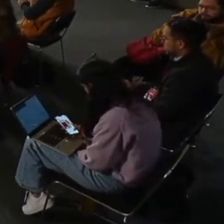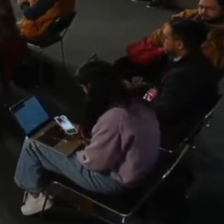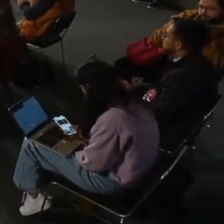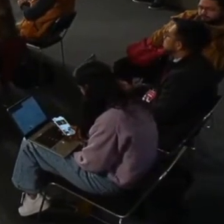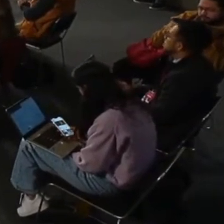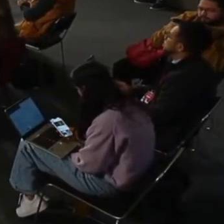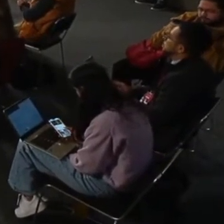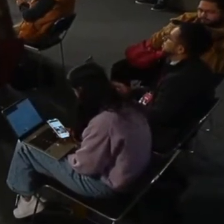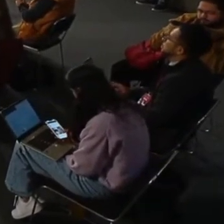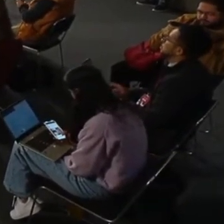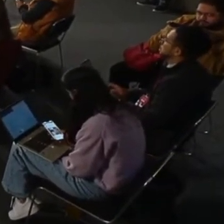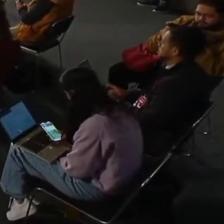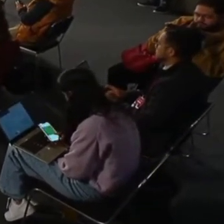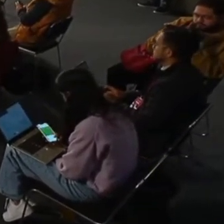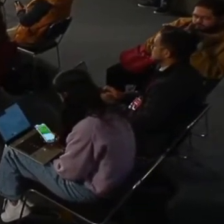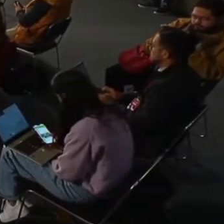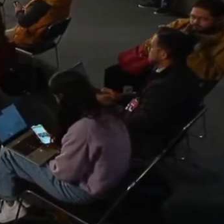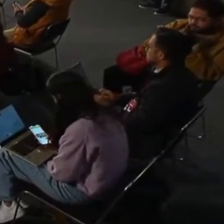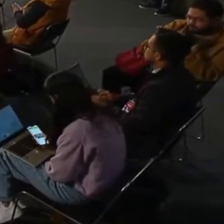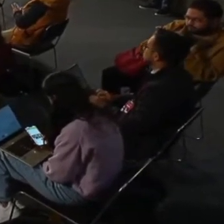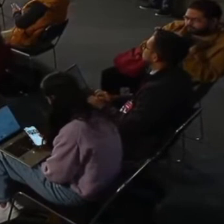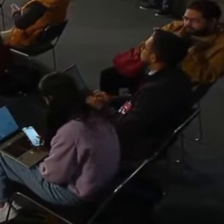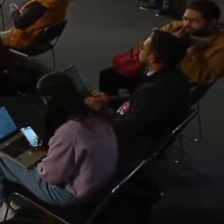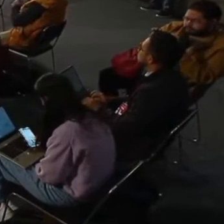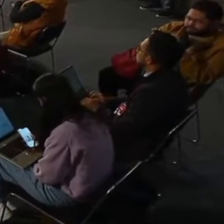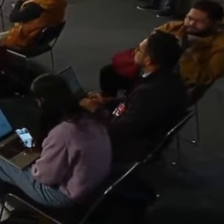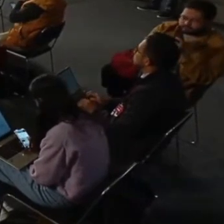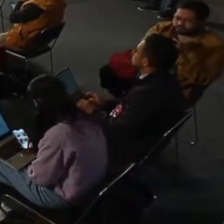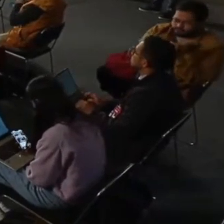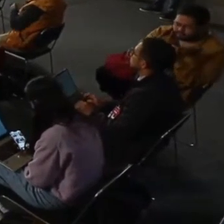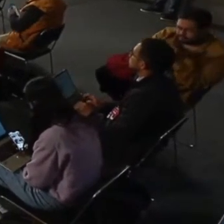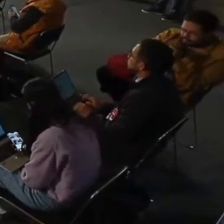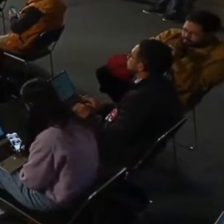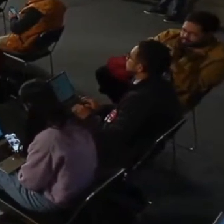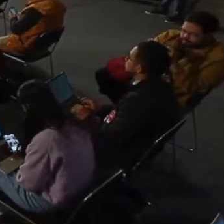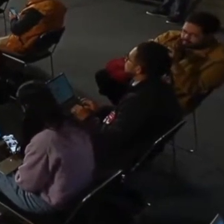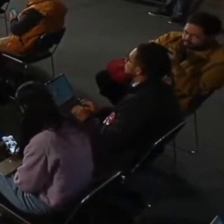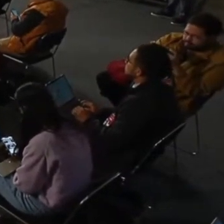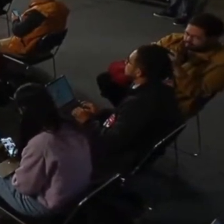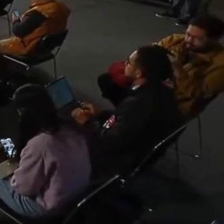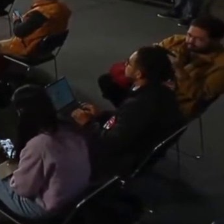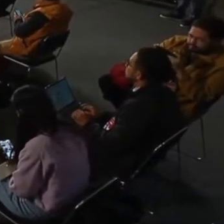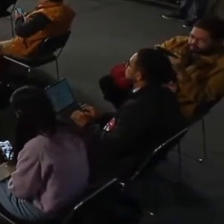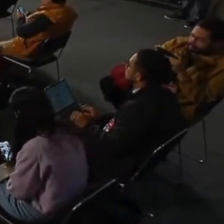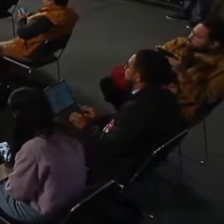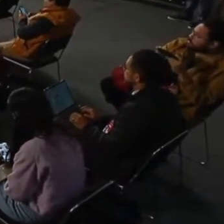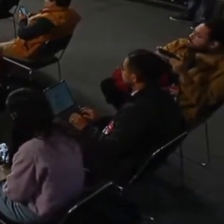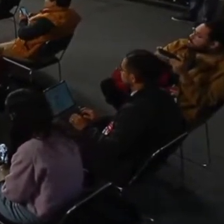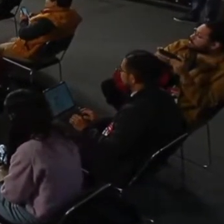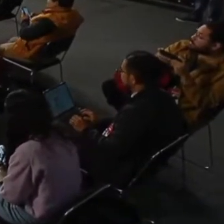Pero, ¿qué hacer, señor presidente? A ver, espérate, es que es importante porque tú no te atreviste a decir